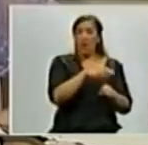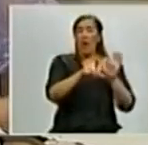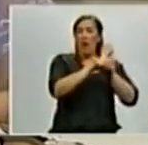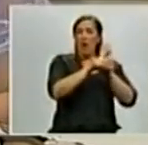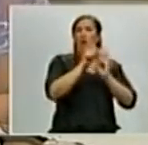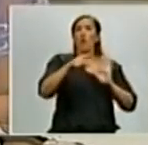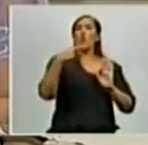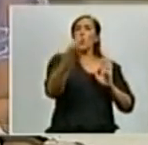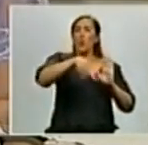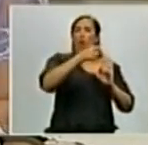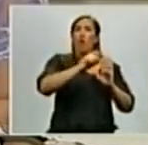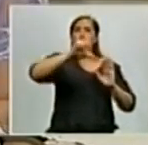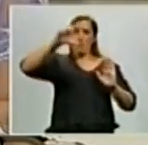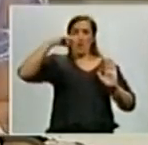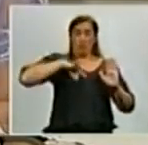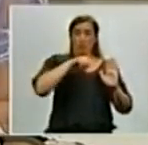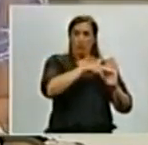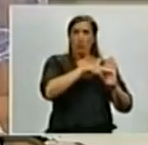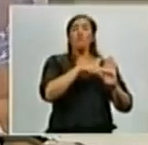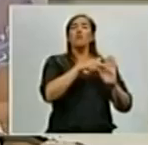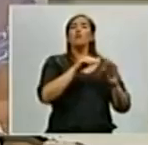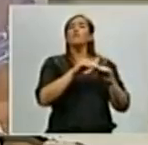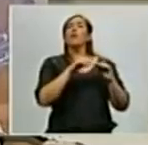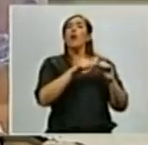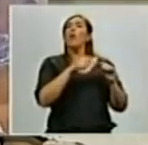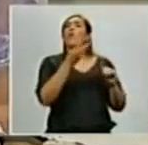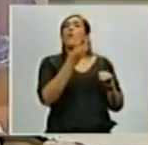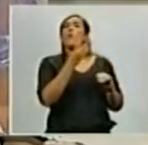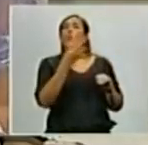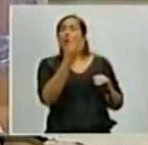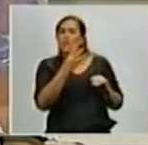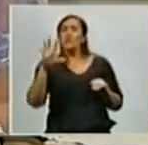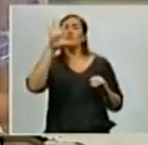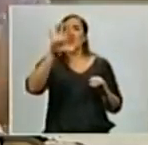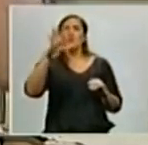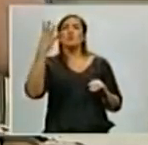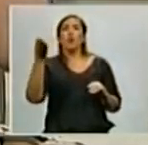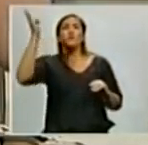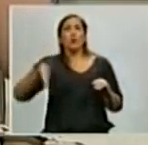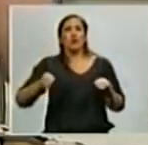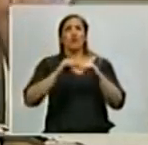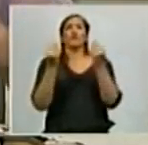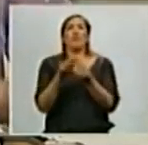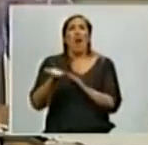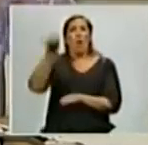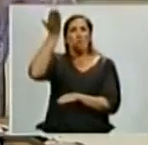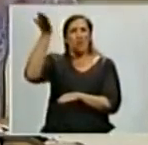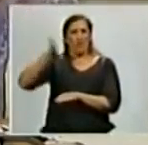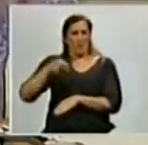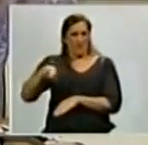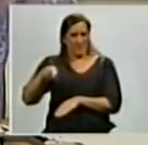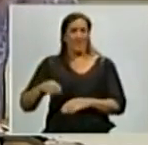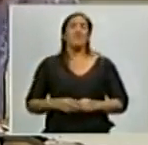jubilatoria, las jubilaciones se incrementaron 454%. ¿Se acuerdan que les había dicho